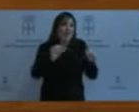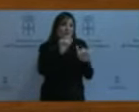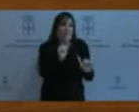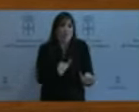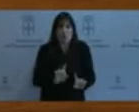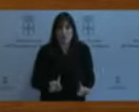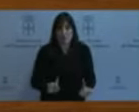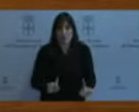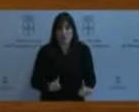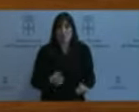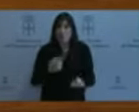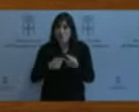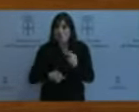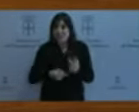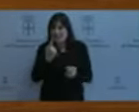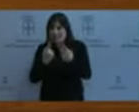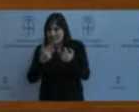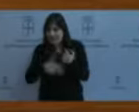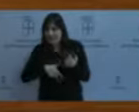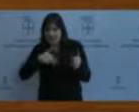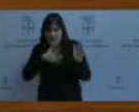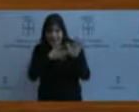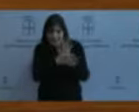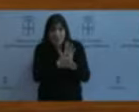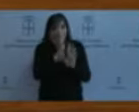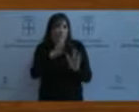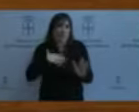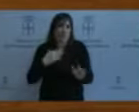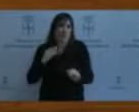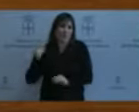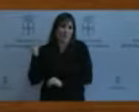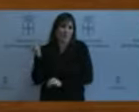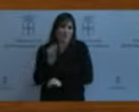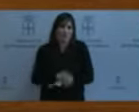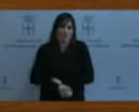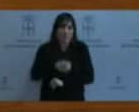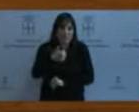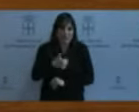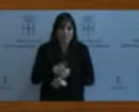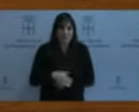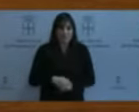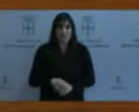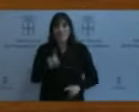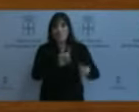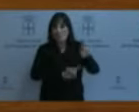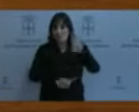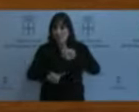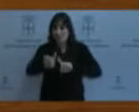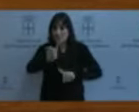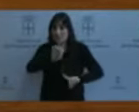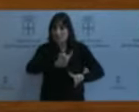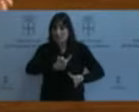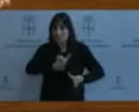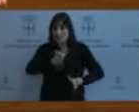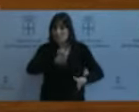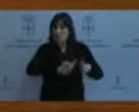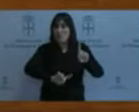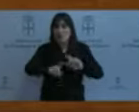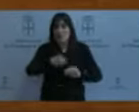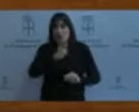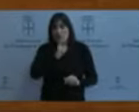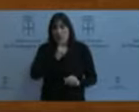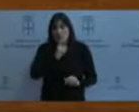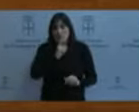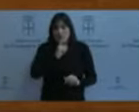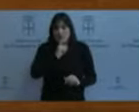haberle apuntado bastantes más. El problema... Mire. El problema es complejo. Usted tampoco habló nada